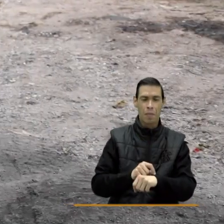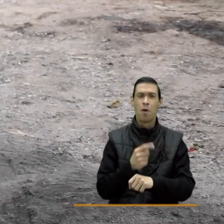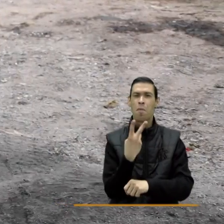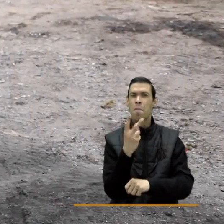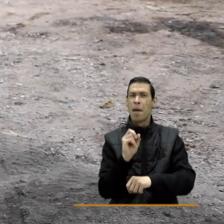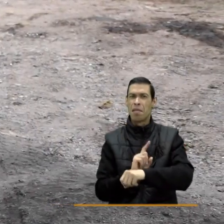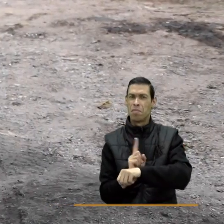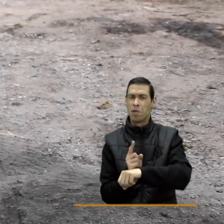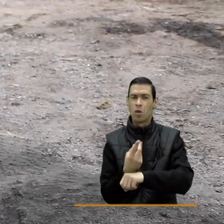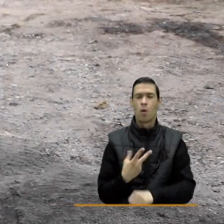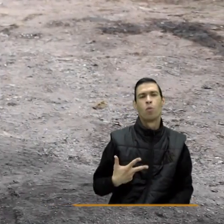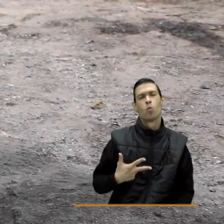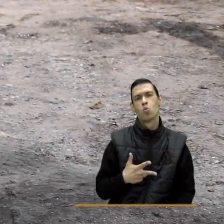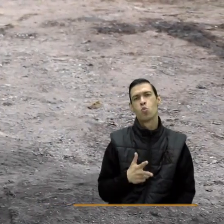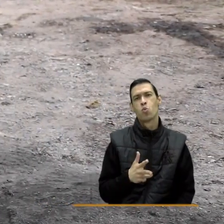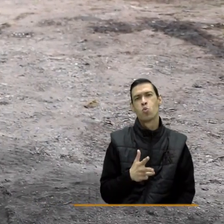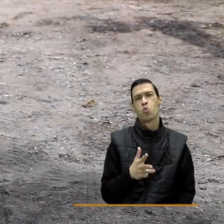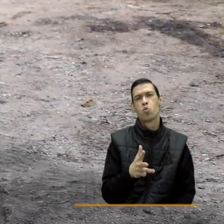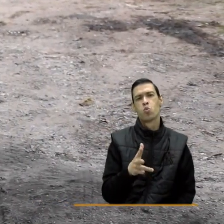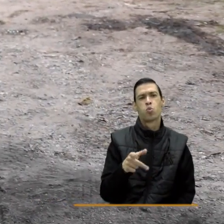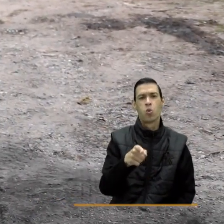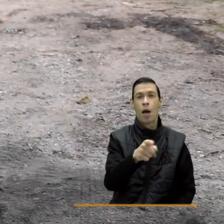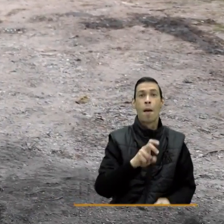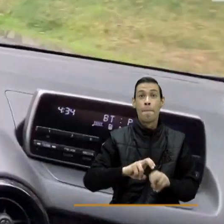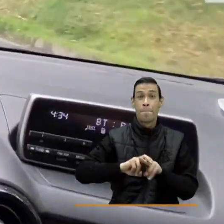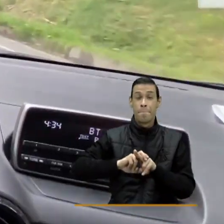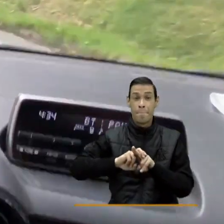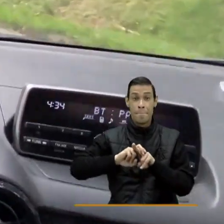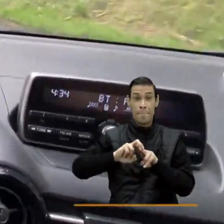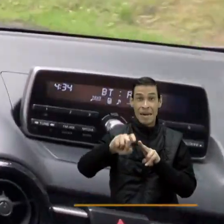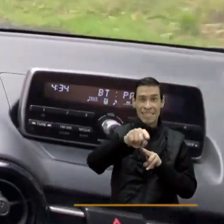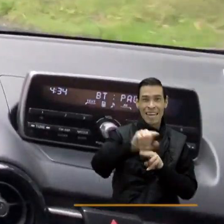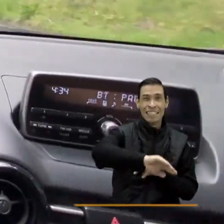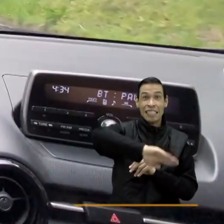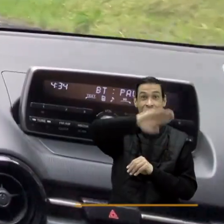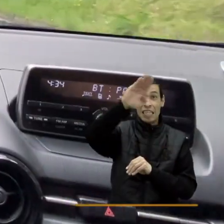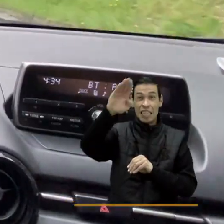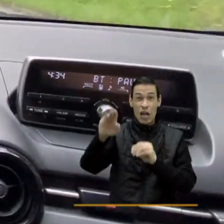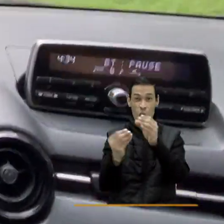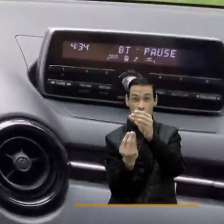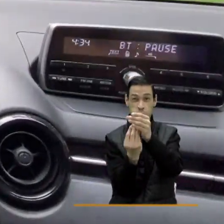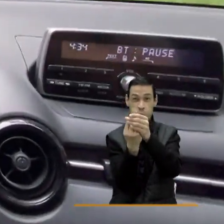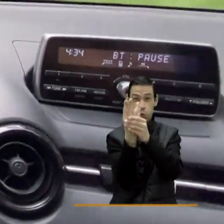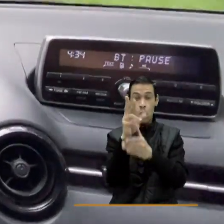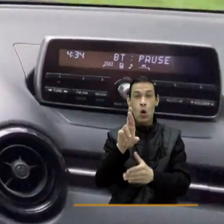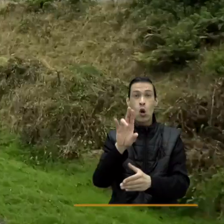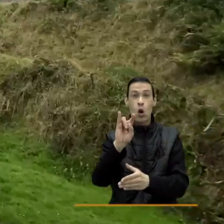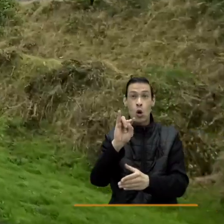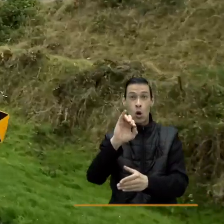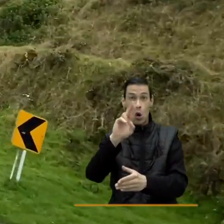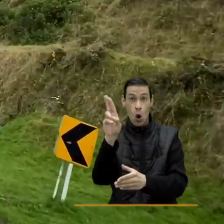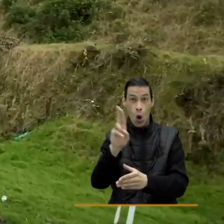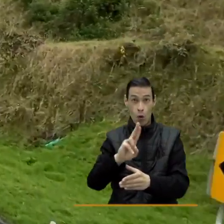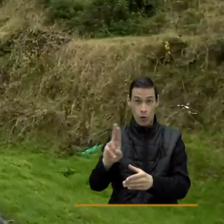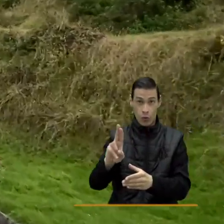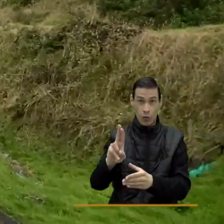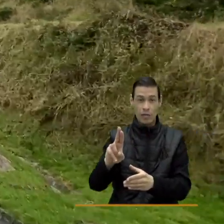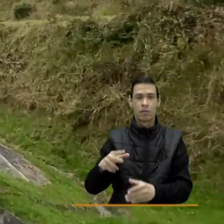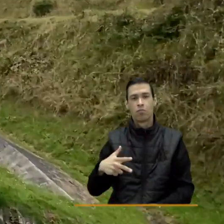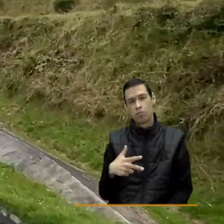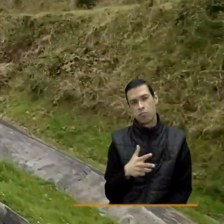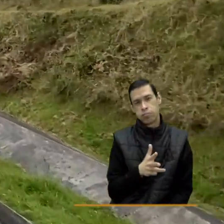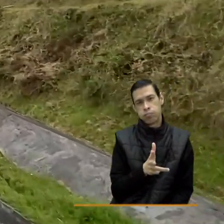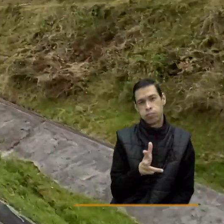20 minutos aproximadamente por la vía que comunica Manizales con el emblemático volcán Nevado del Ruiz en plena cordillera central de los